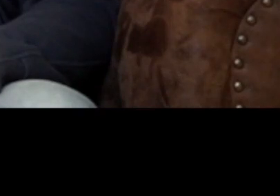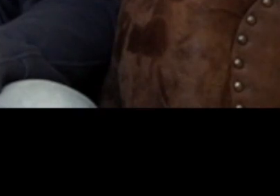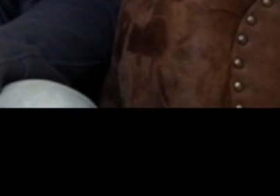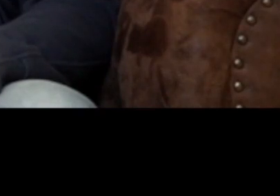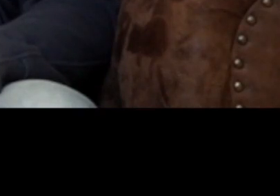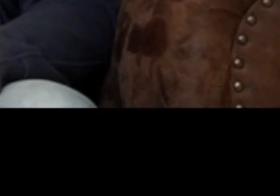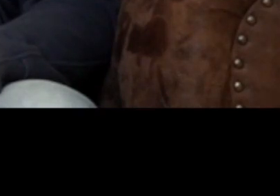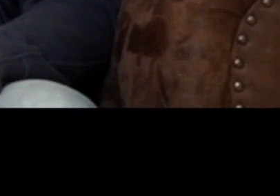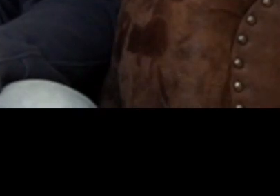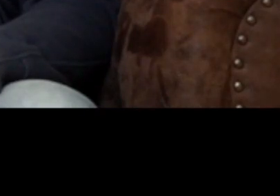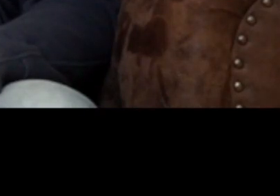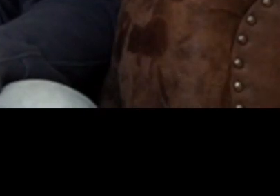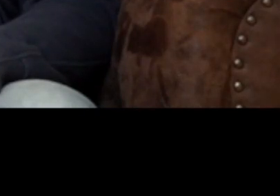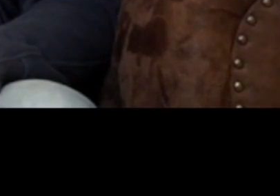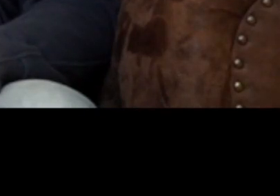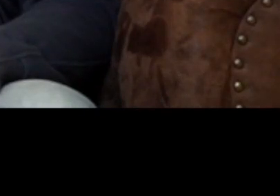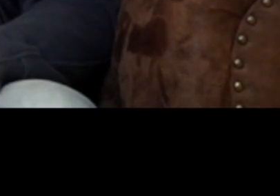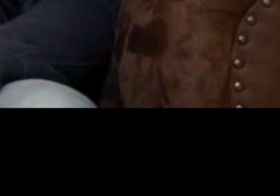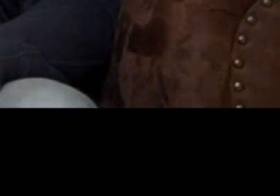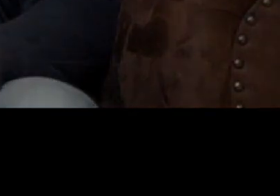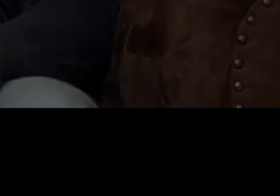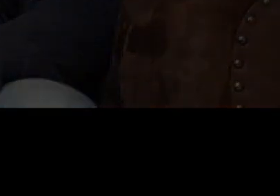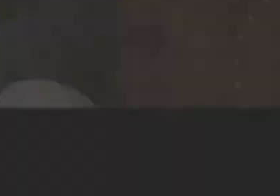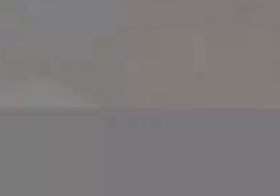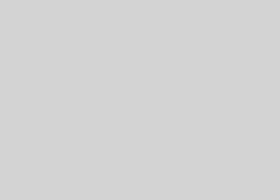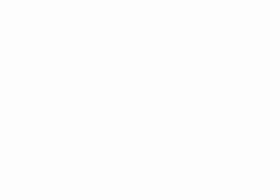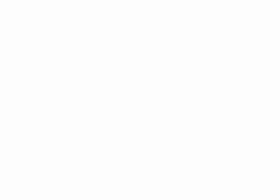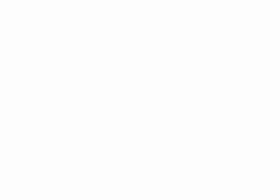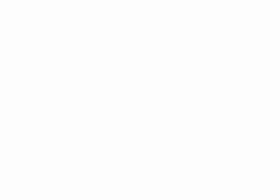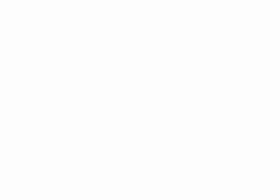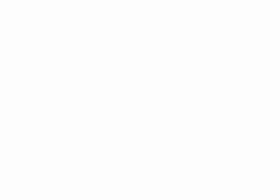funcionas y una relación totalmente normal